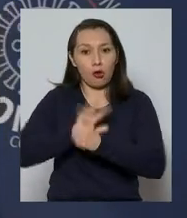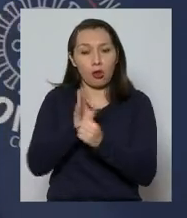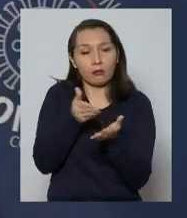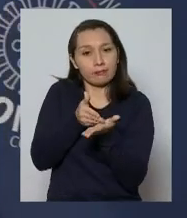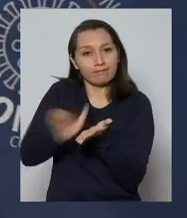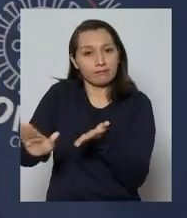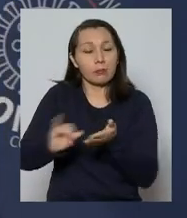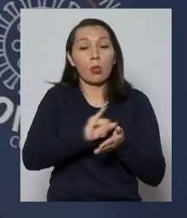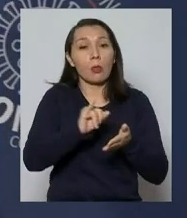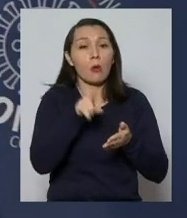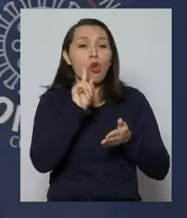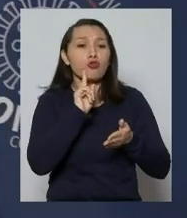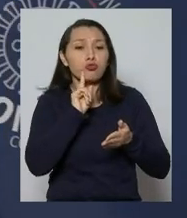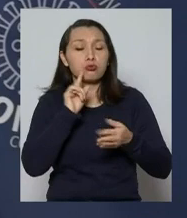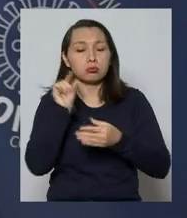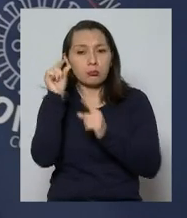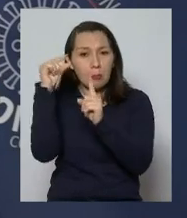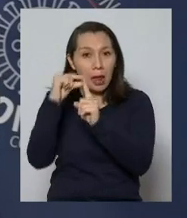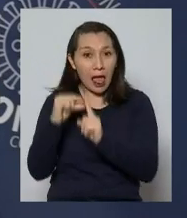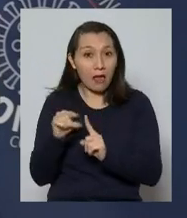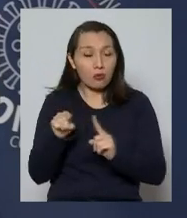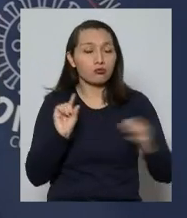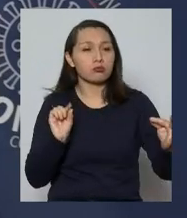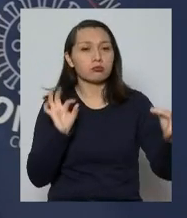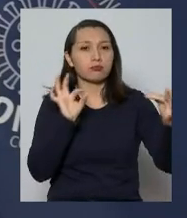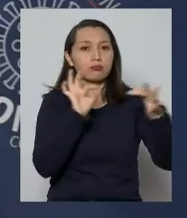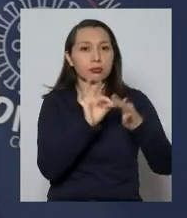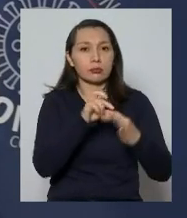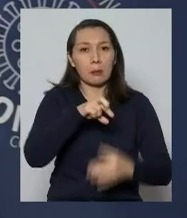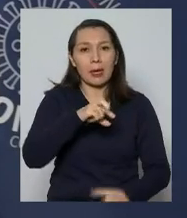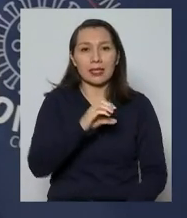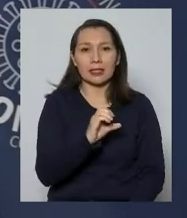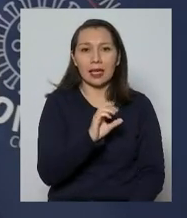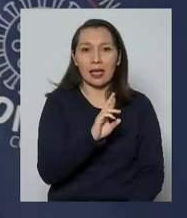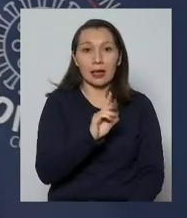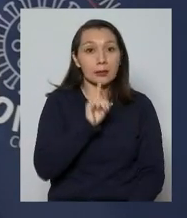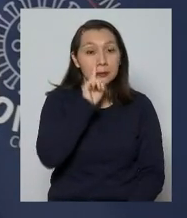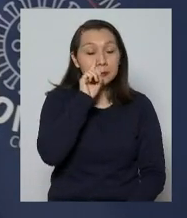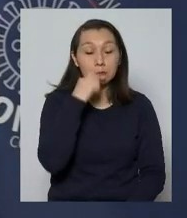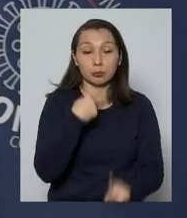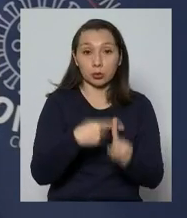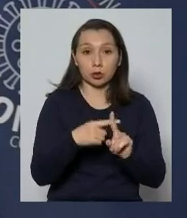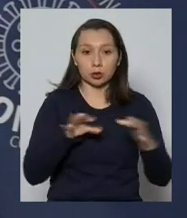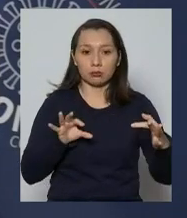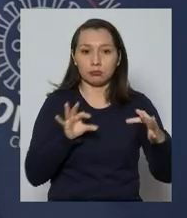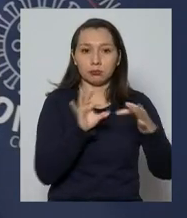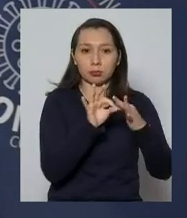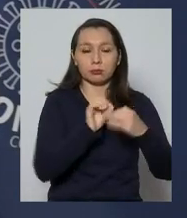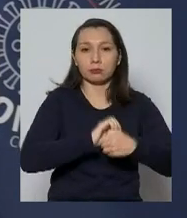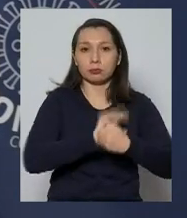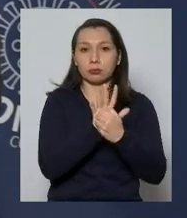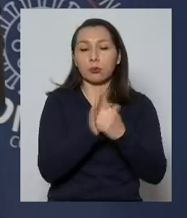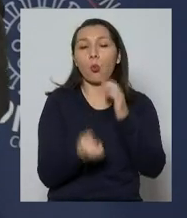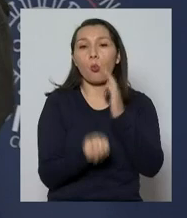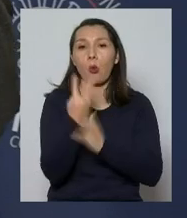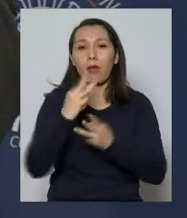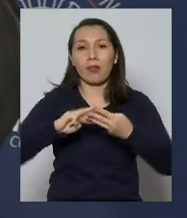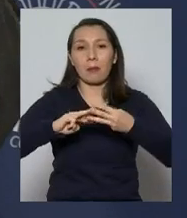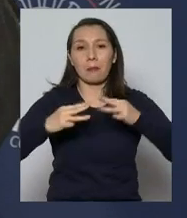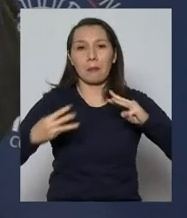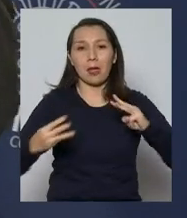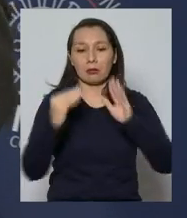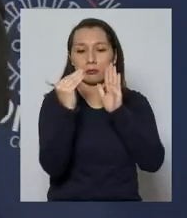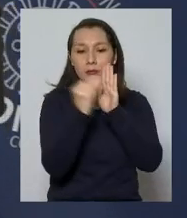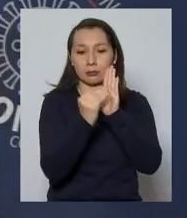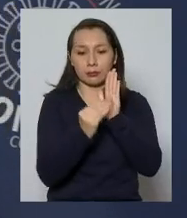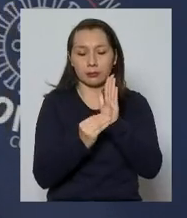entonces, se hace un cruce con el PCR positivo. Y de esa manera estamos estableciendo esta nueva metodología, esta